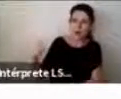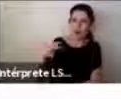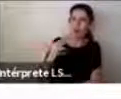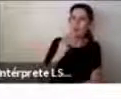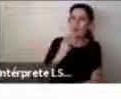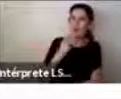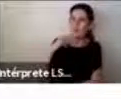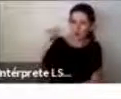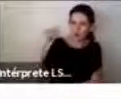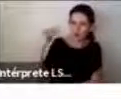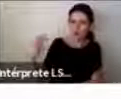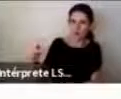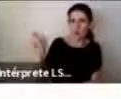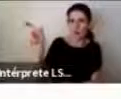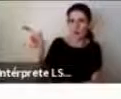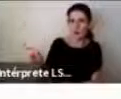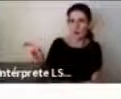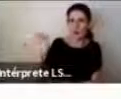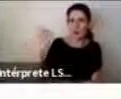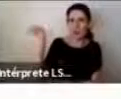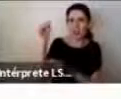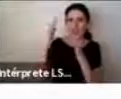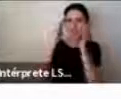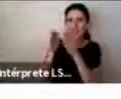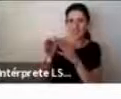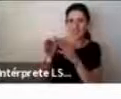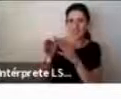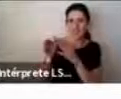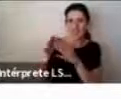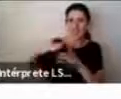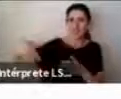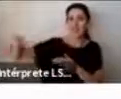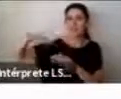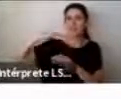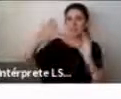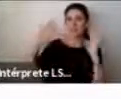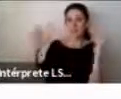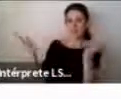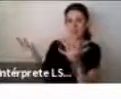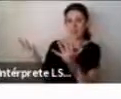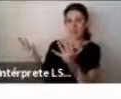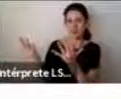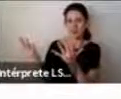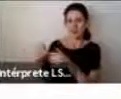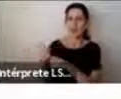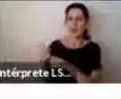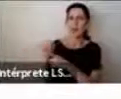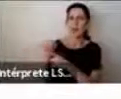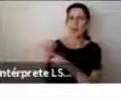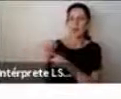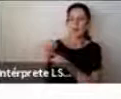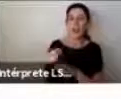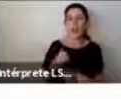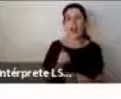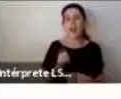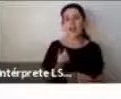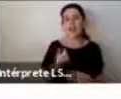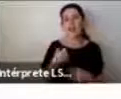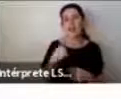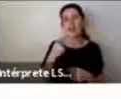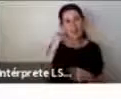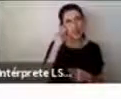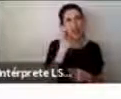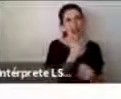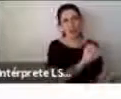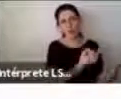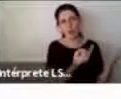tienen las personas del trastorno del espectro autista en ciertos contextos de esta forma un poco uno puede entregar un apoyo sin